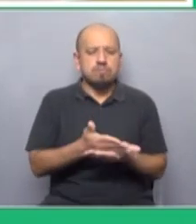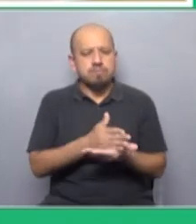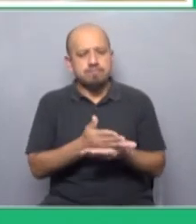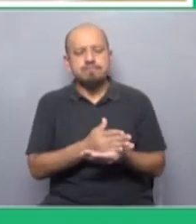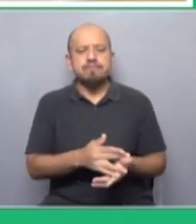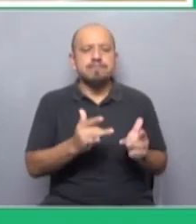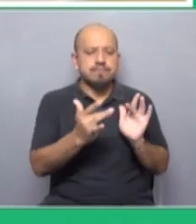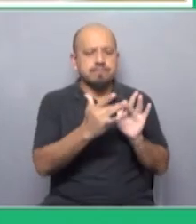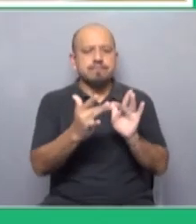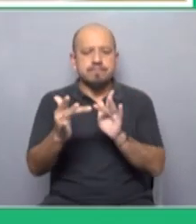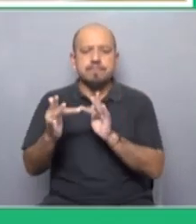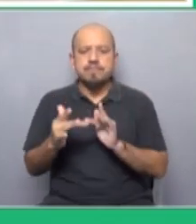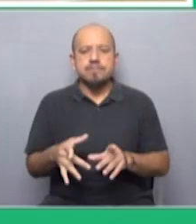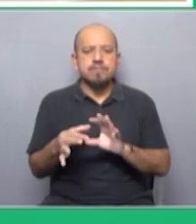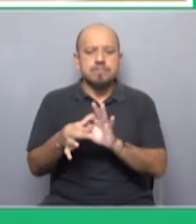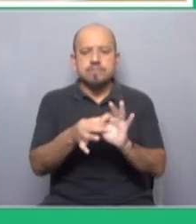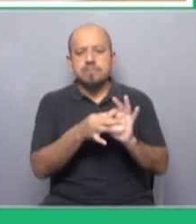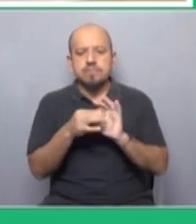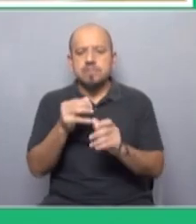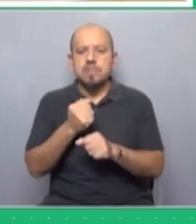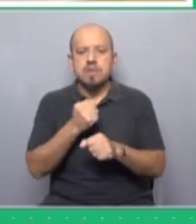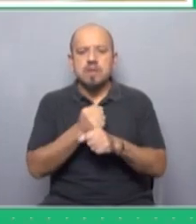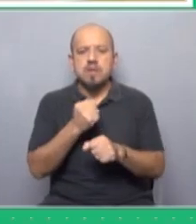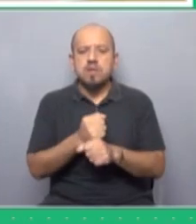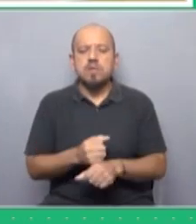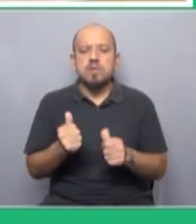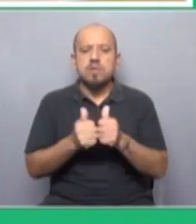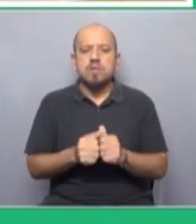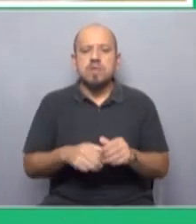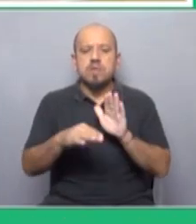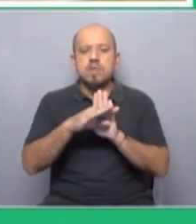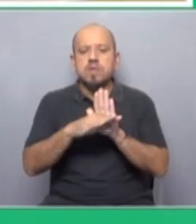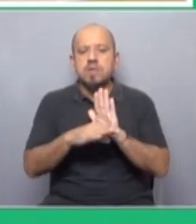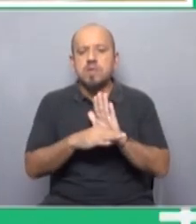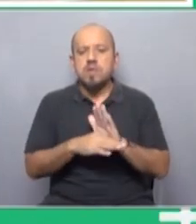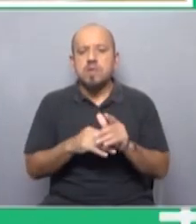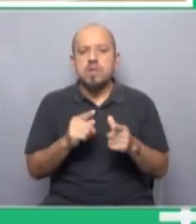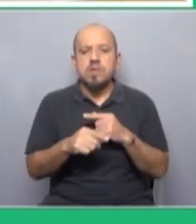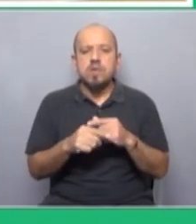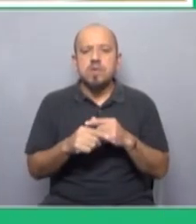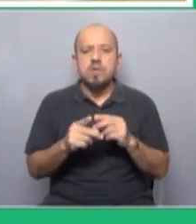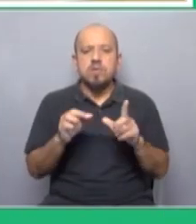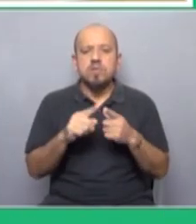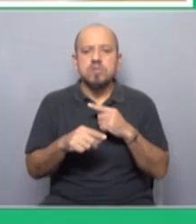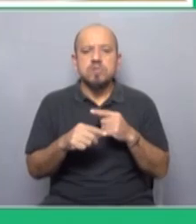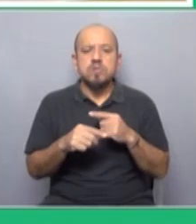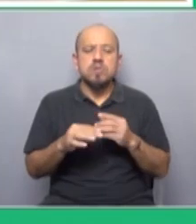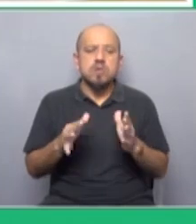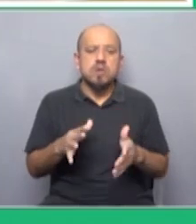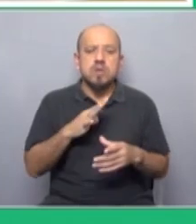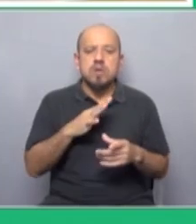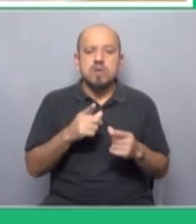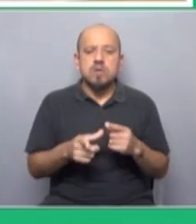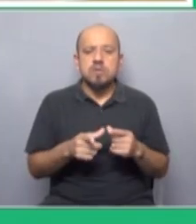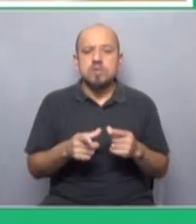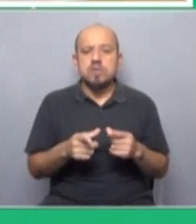manera a la unión a trabajar en conjunto en un programa en una agenda programática que tenga